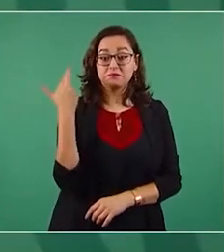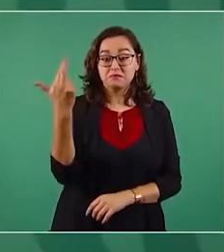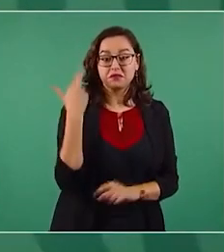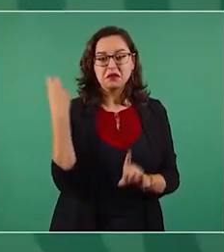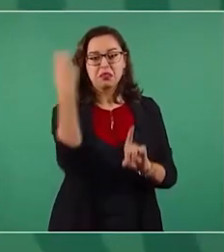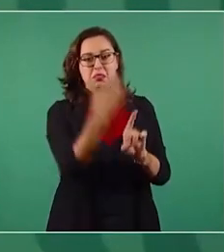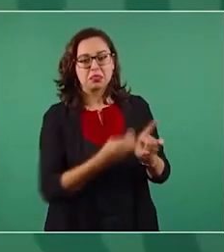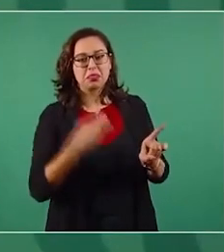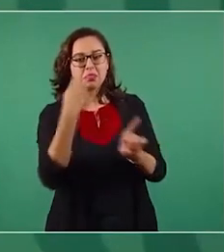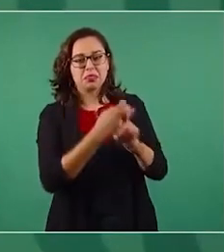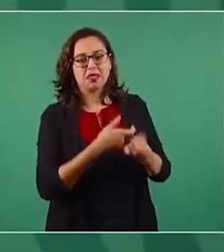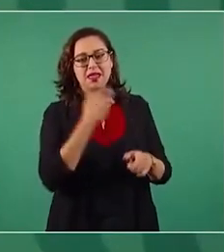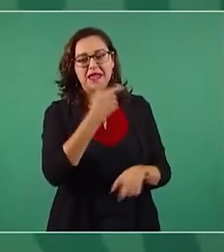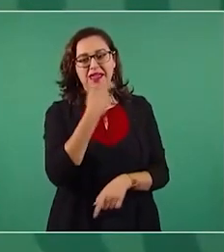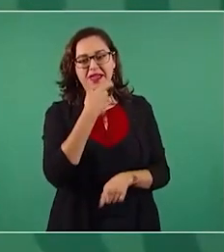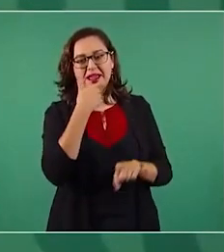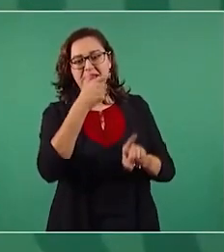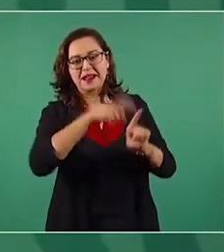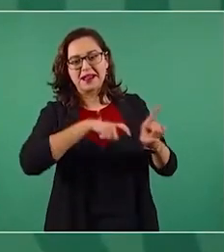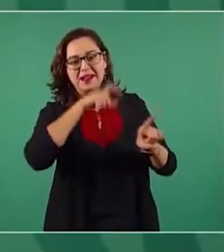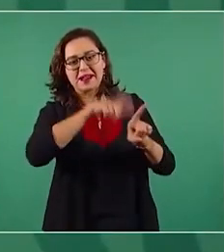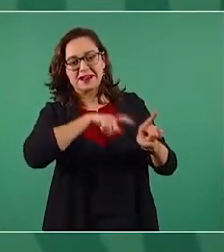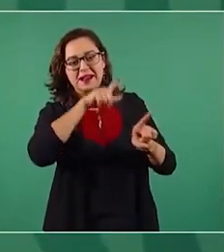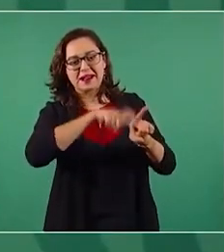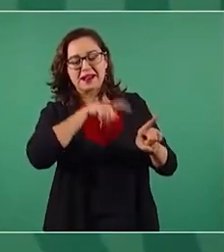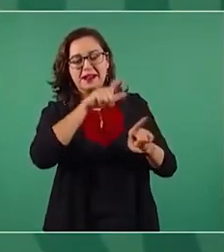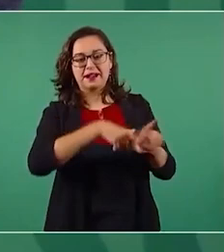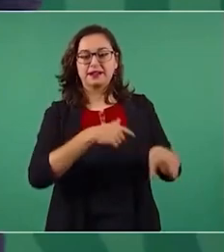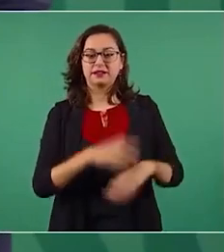Imagínense que yo me dedico